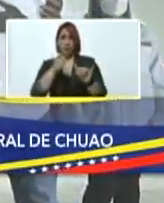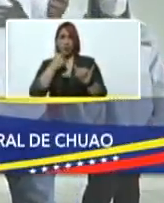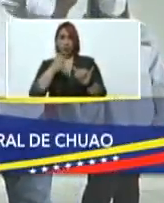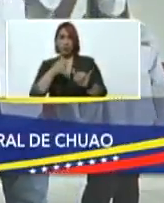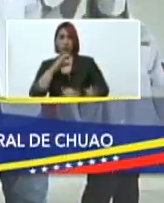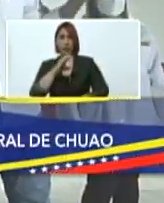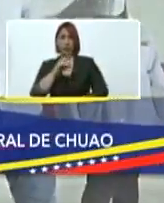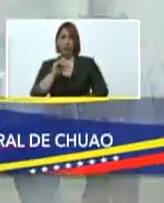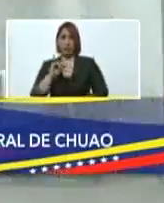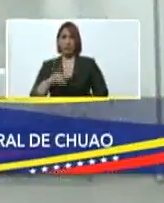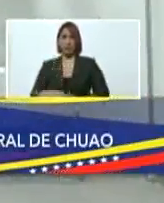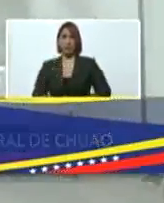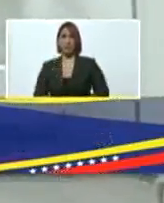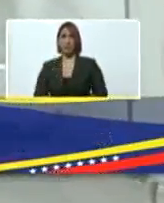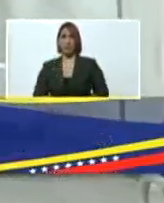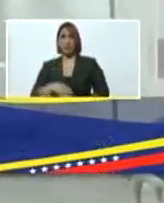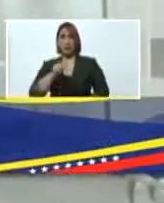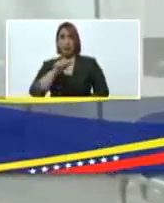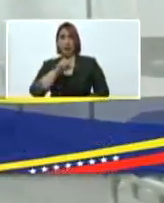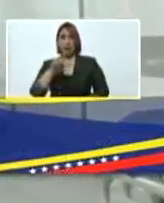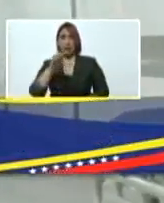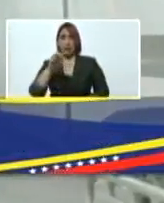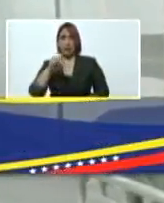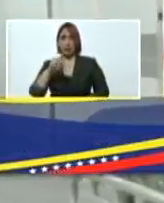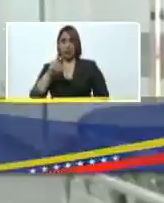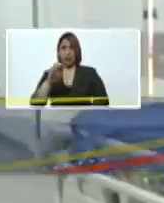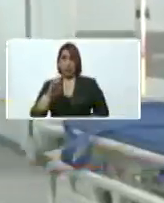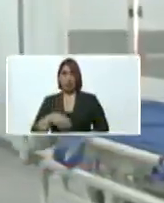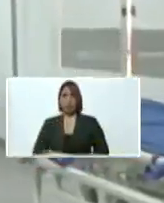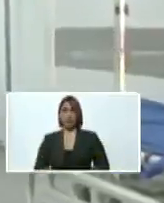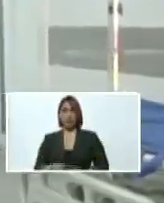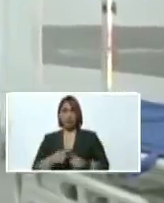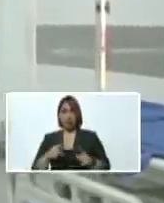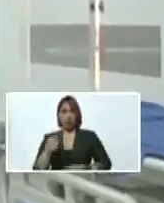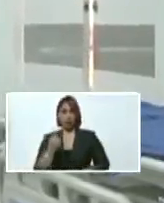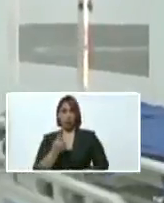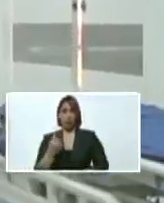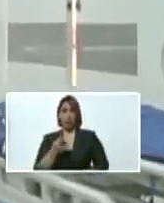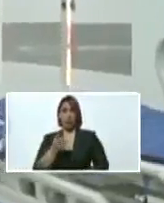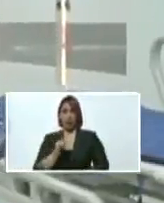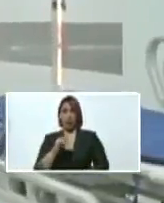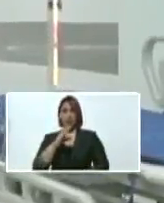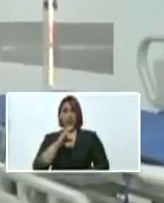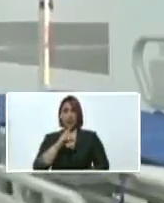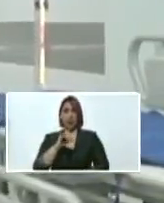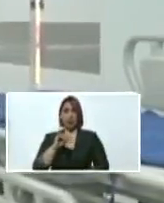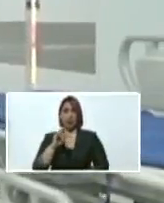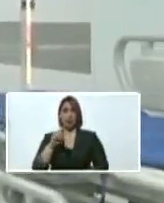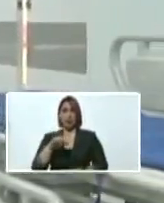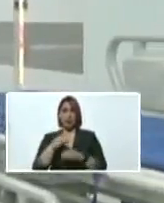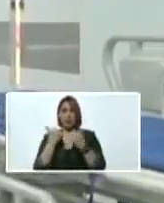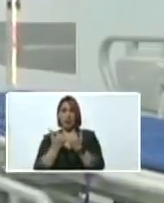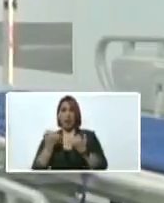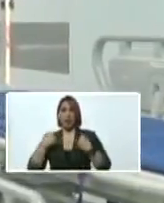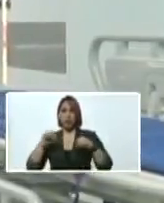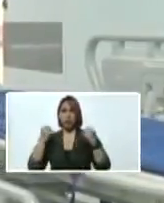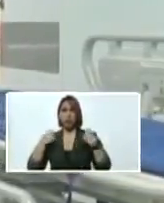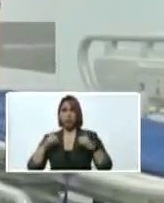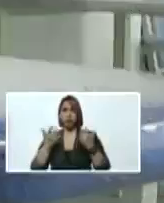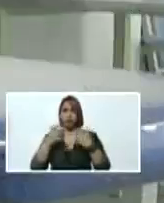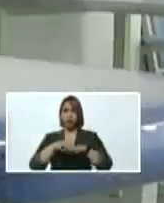CDI el CDI Salvador Allende presidente pero aquí no solamente está el CDI está la sala de rehabilitación integral